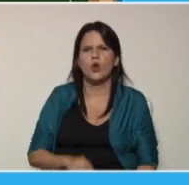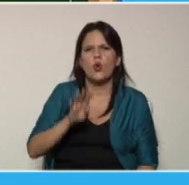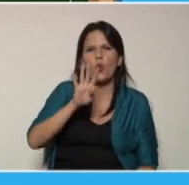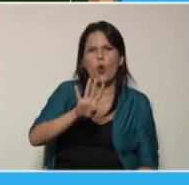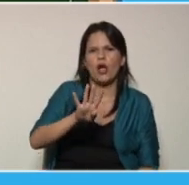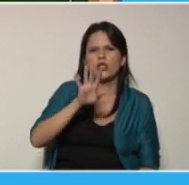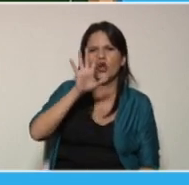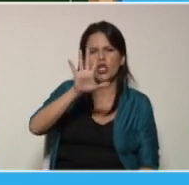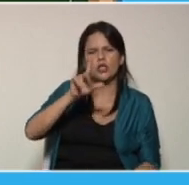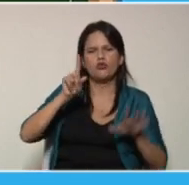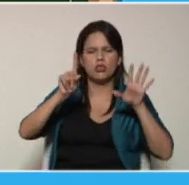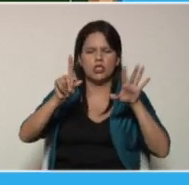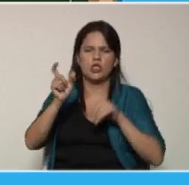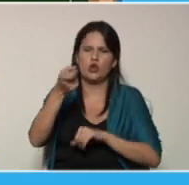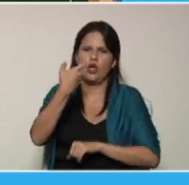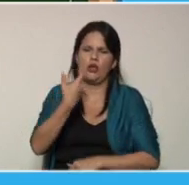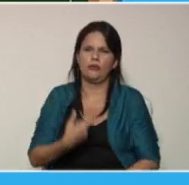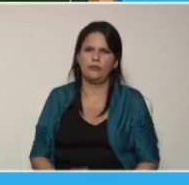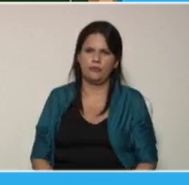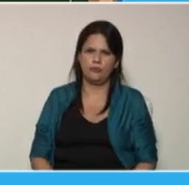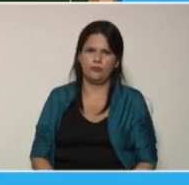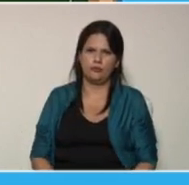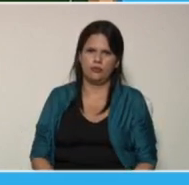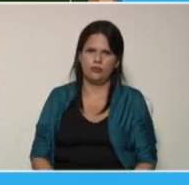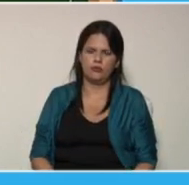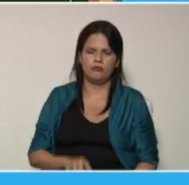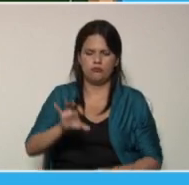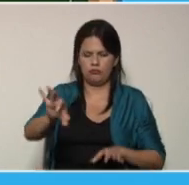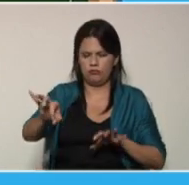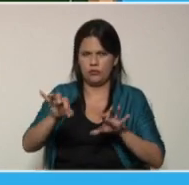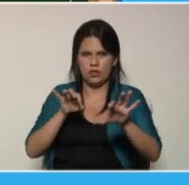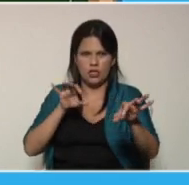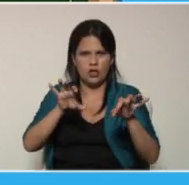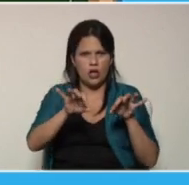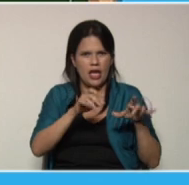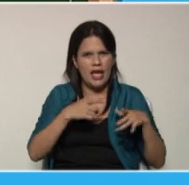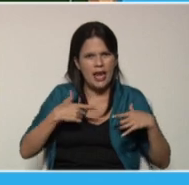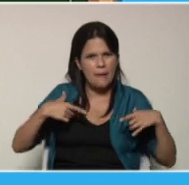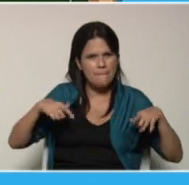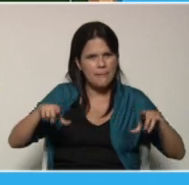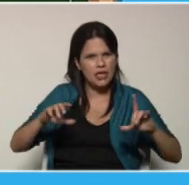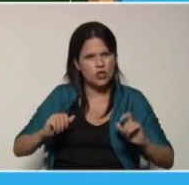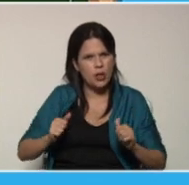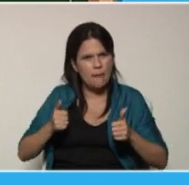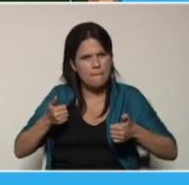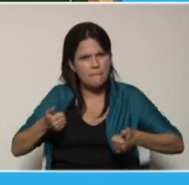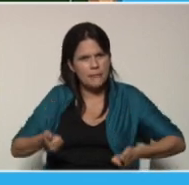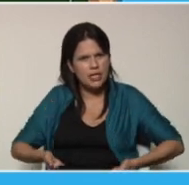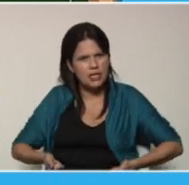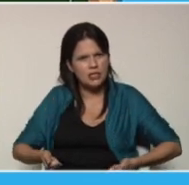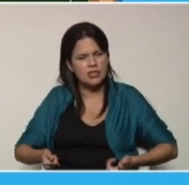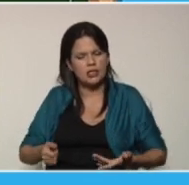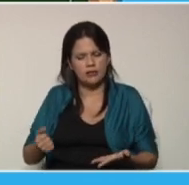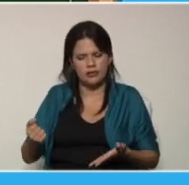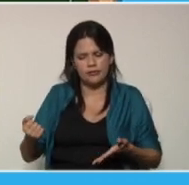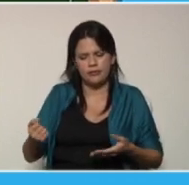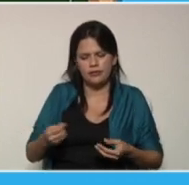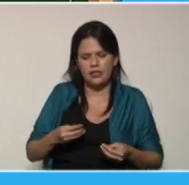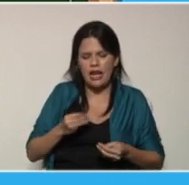cuarto quinto y sexto grado seleccionar el espacio e iniciar la elaboración del compost